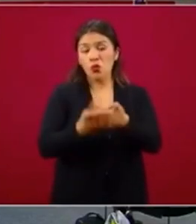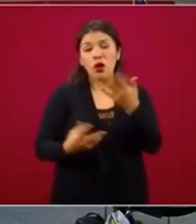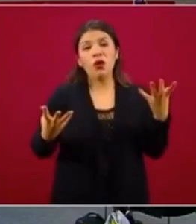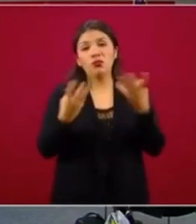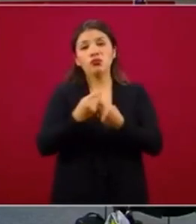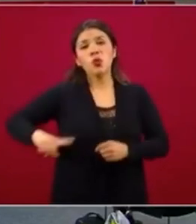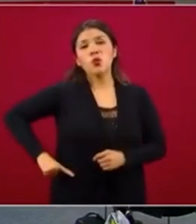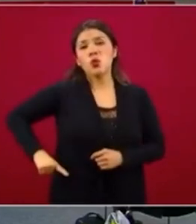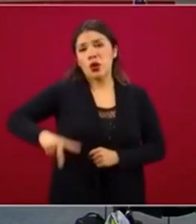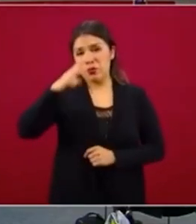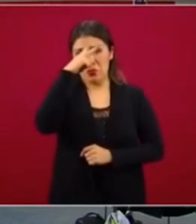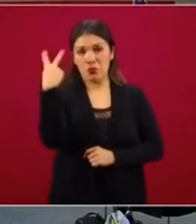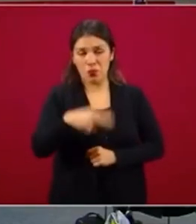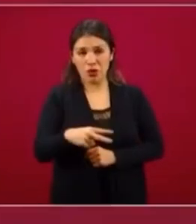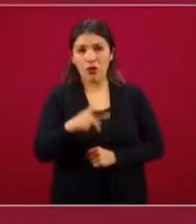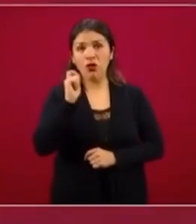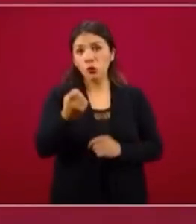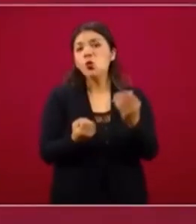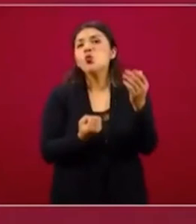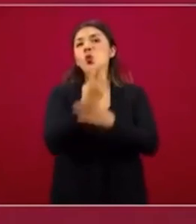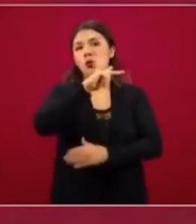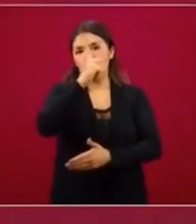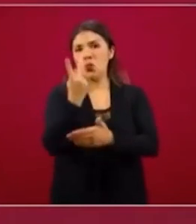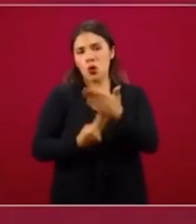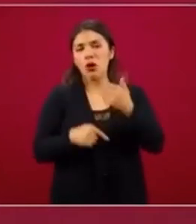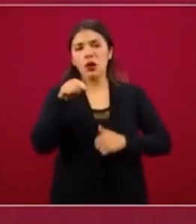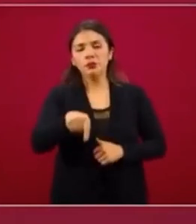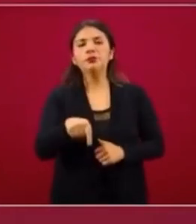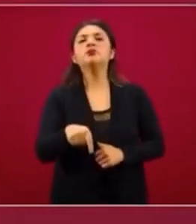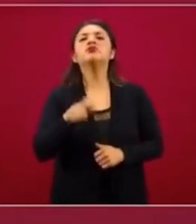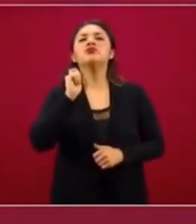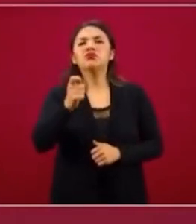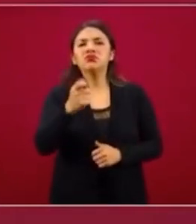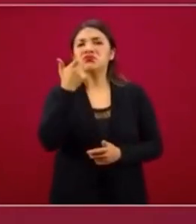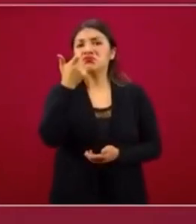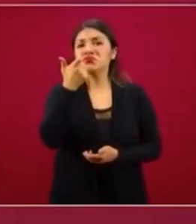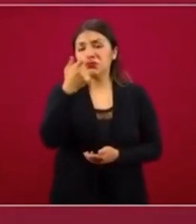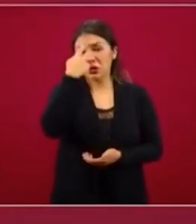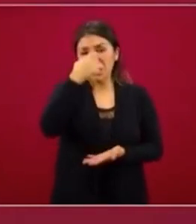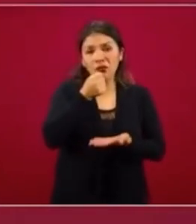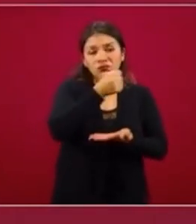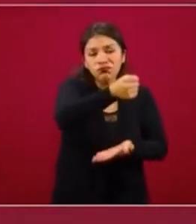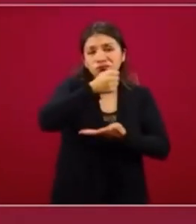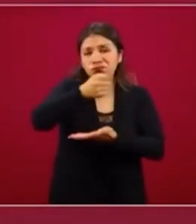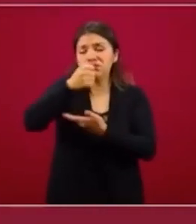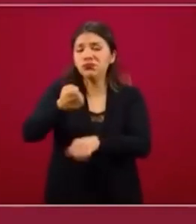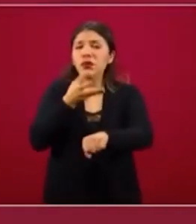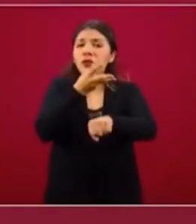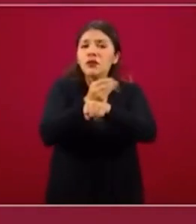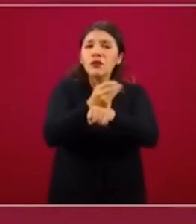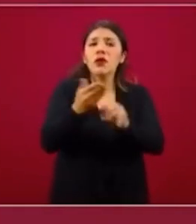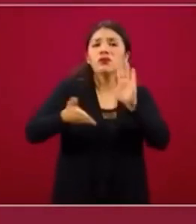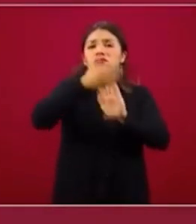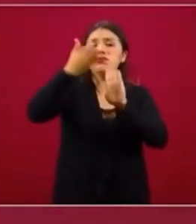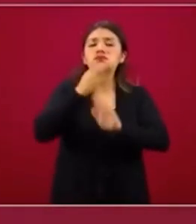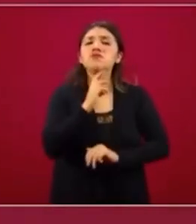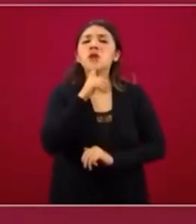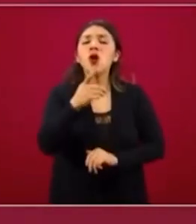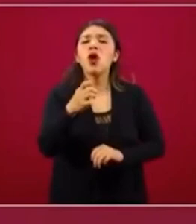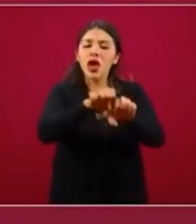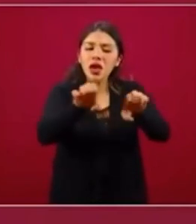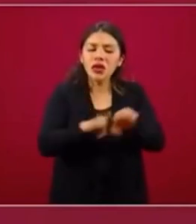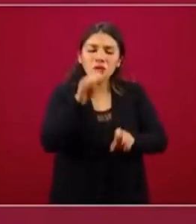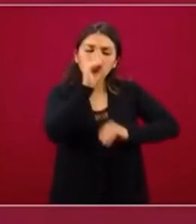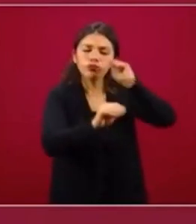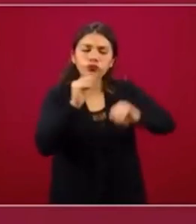nuevo que hace llegar los recursos para el mejoramiento y mantenimiento para el equipamiento de